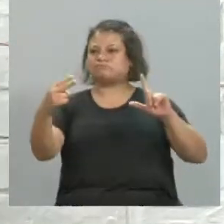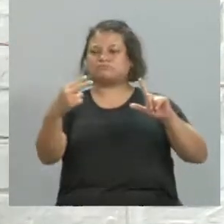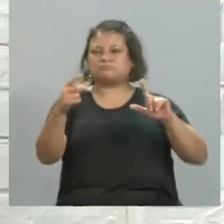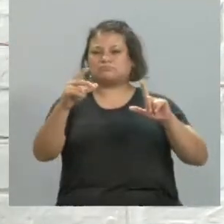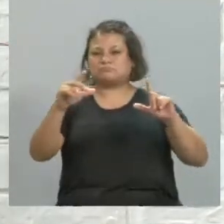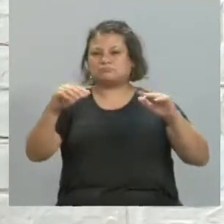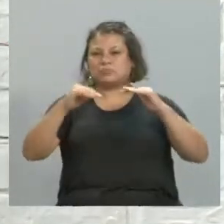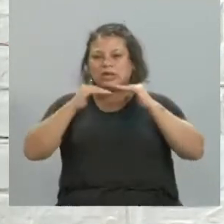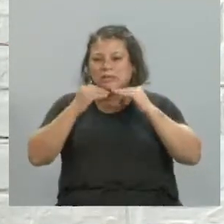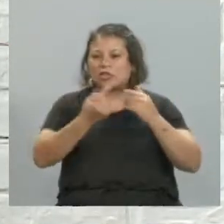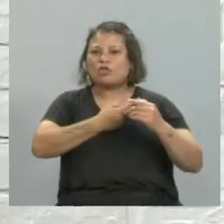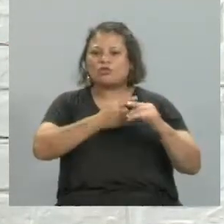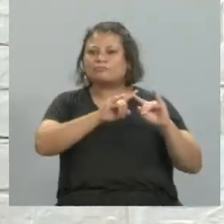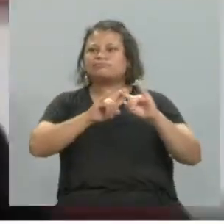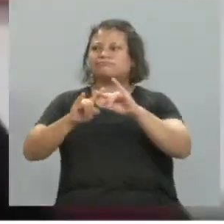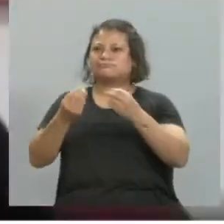como hicimos nosotros.